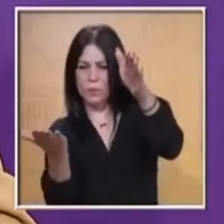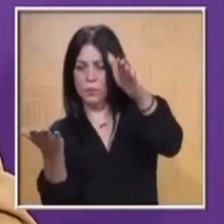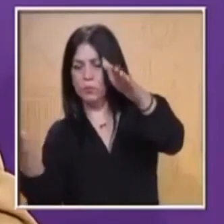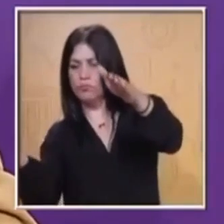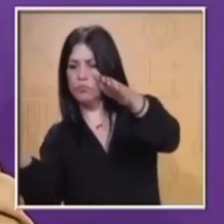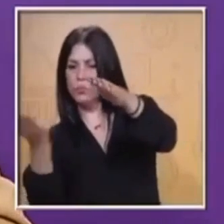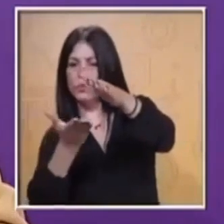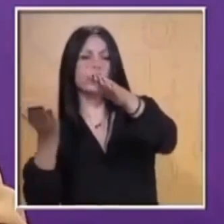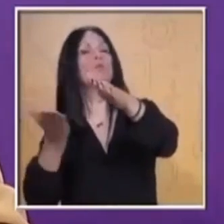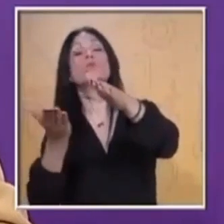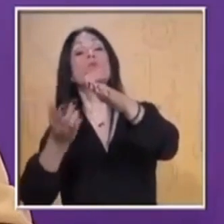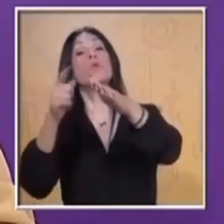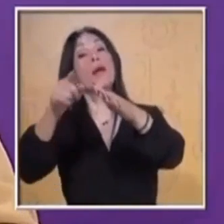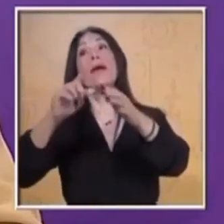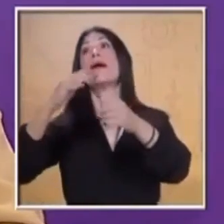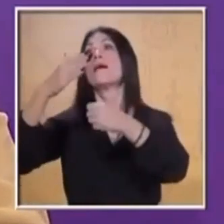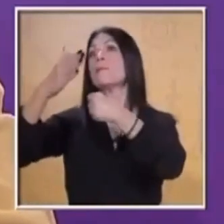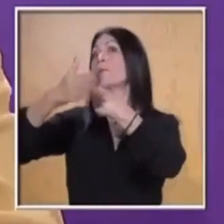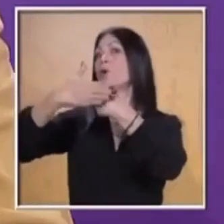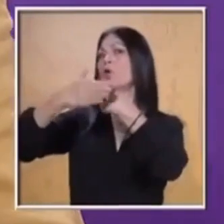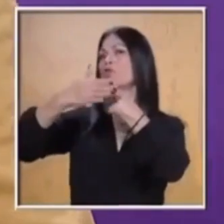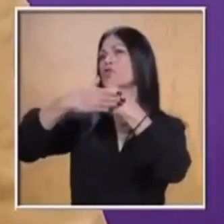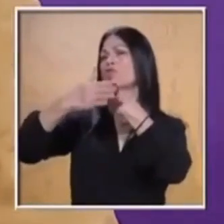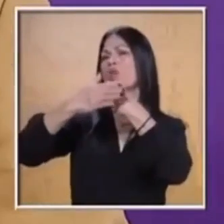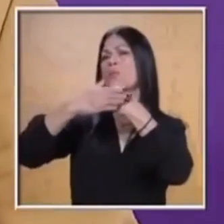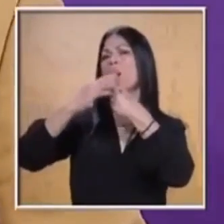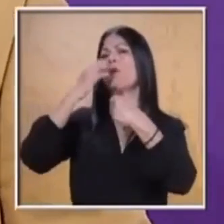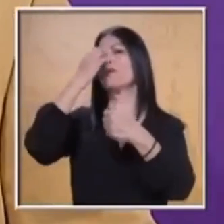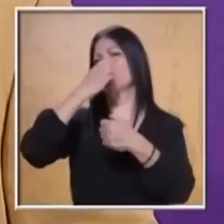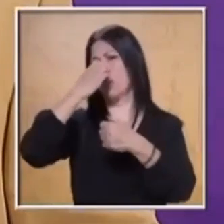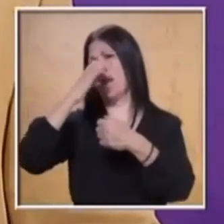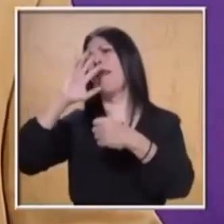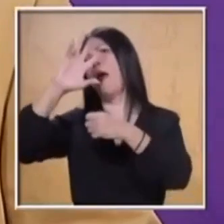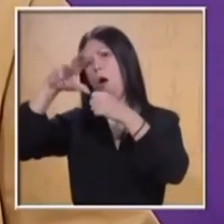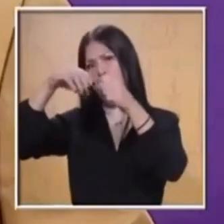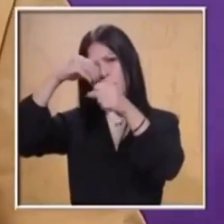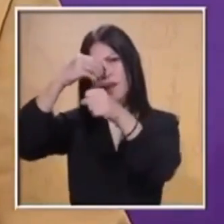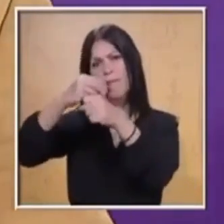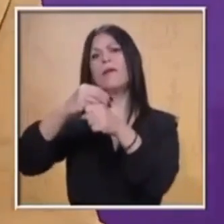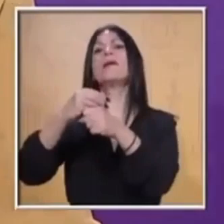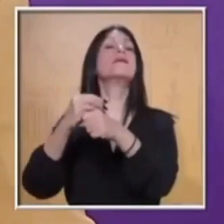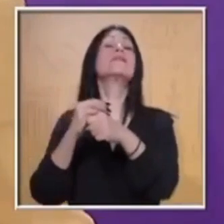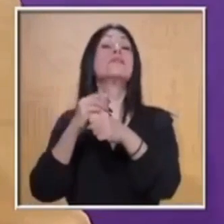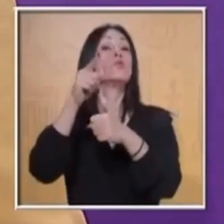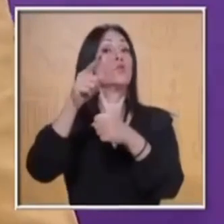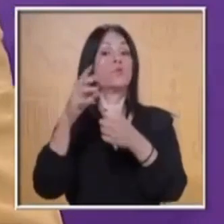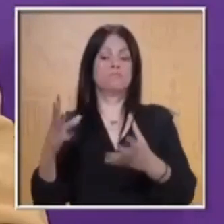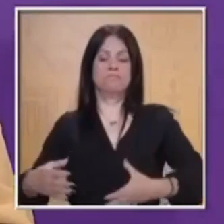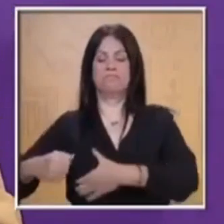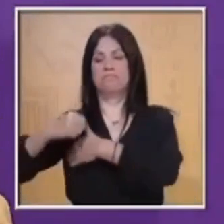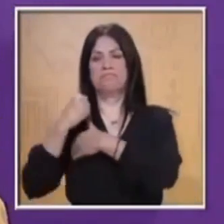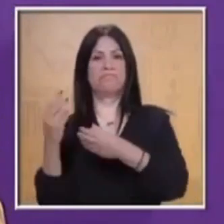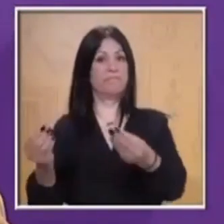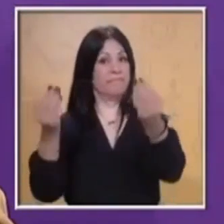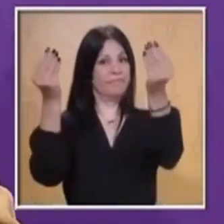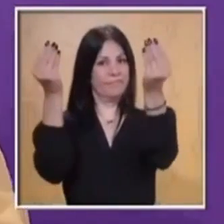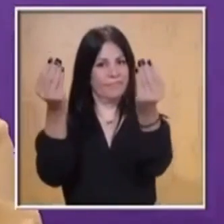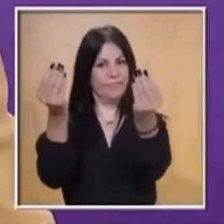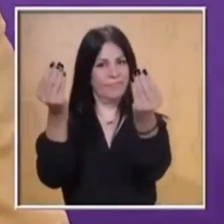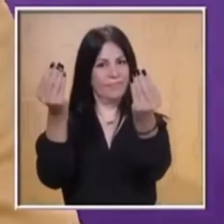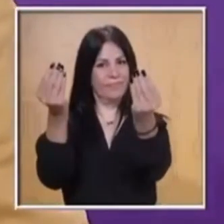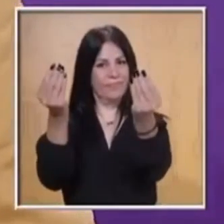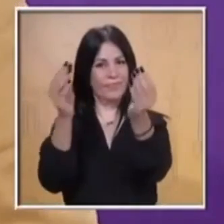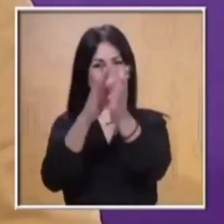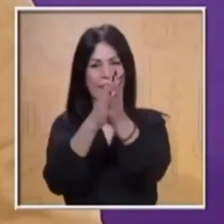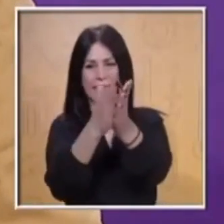a nuestra queridísima escuela, que ya estamos ansiosos por regresar, vas a llegar con esa carpeta de evidencias y la vas a